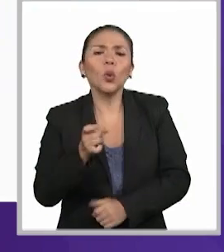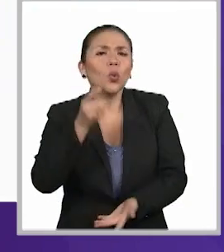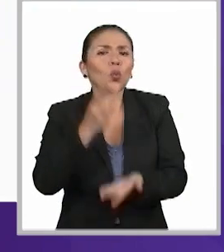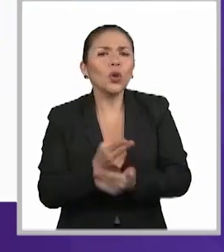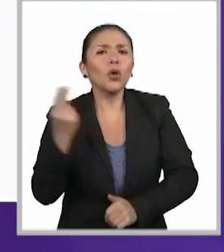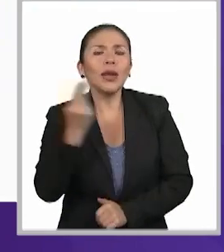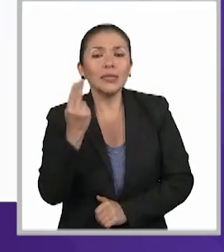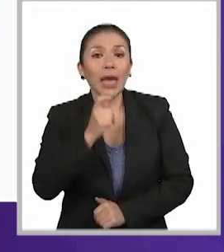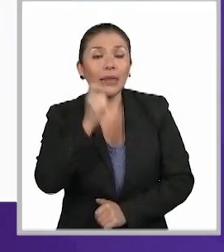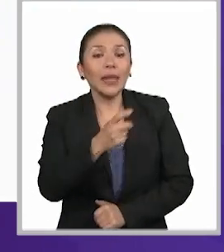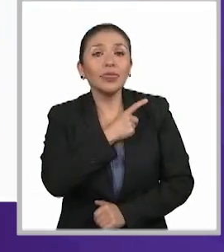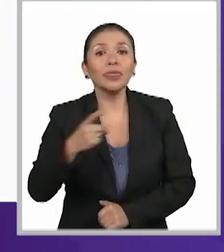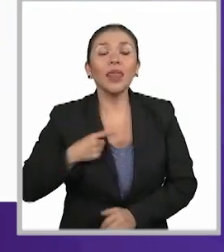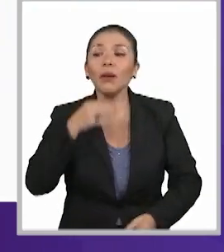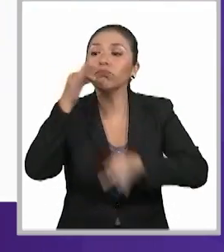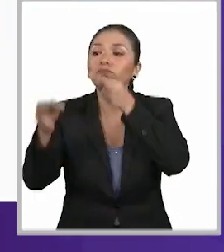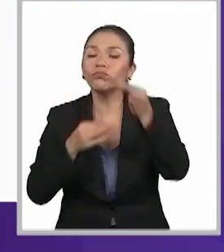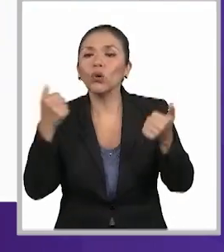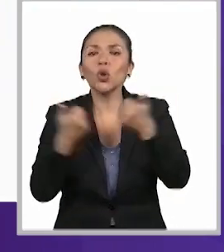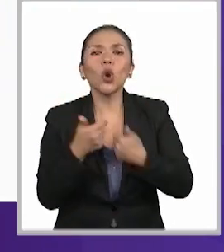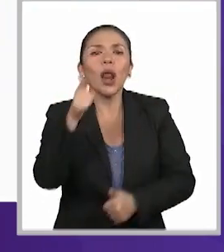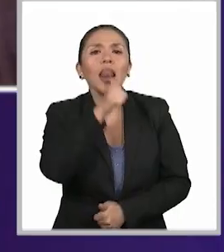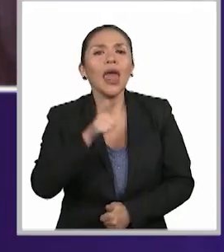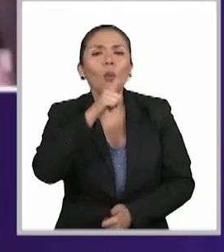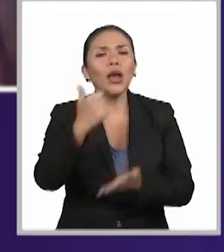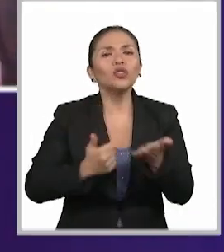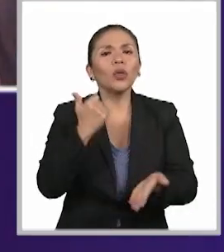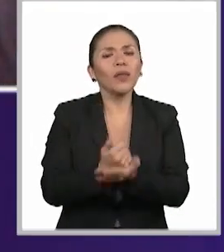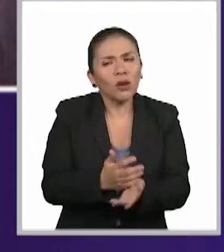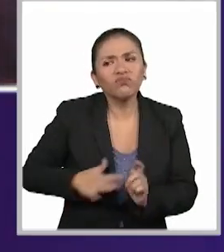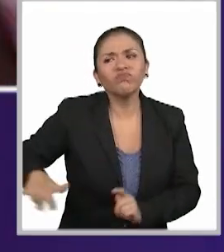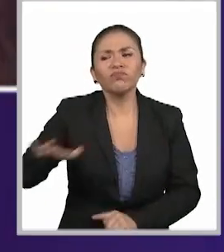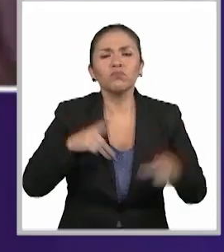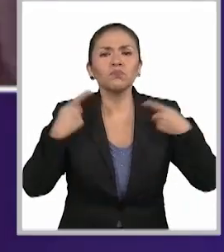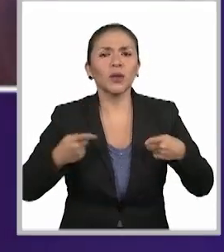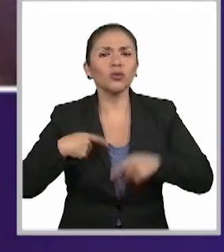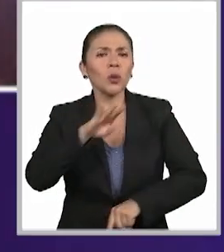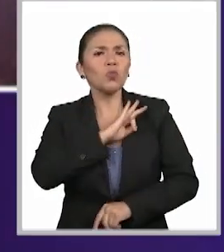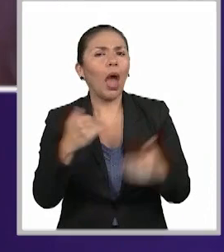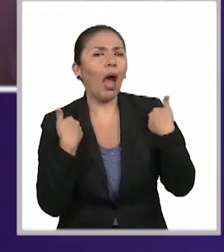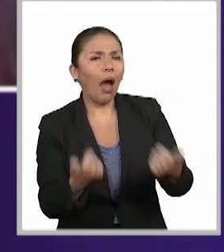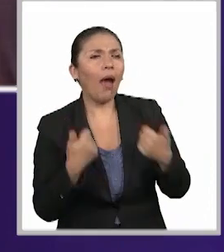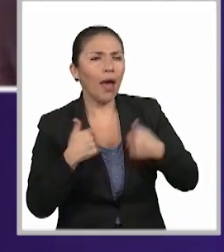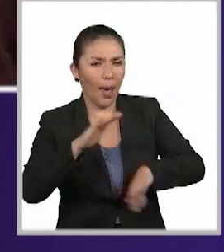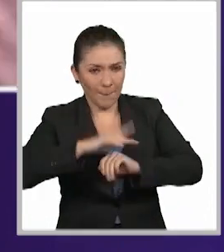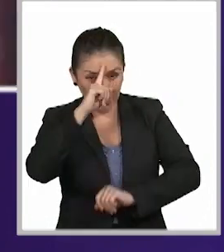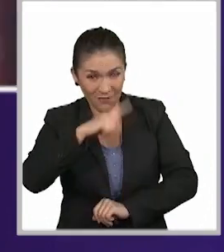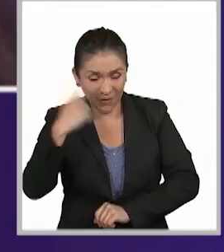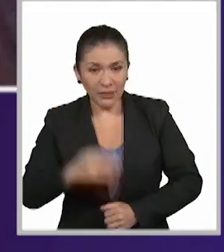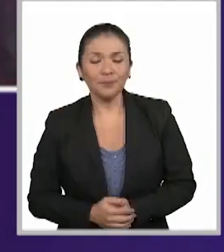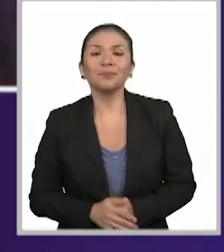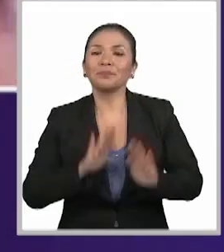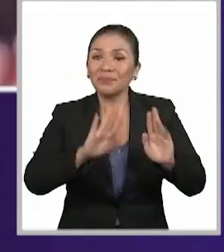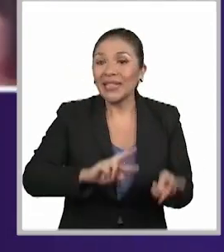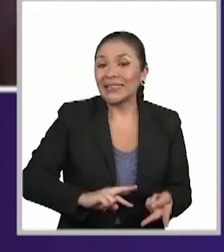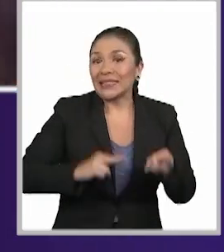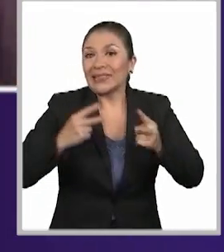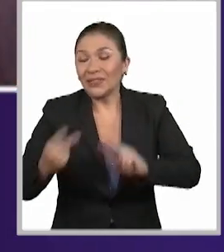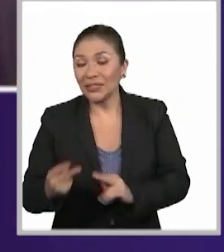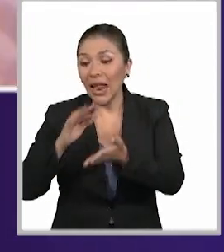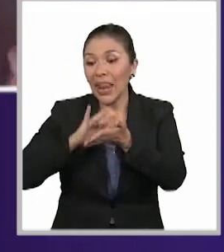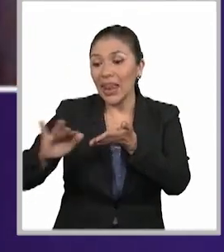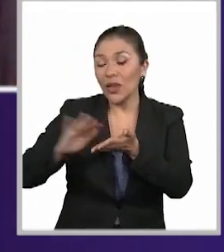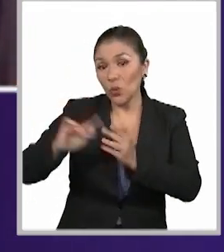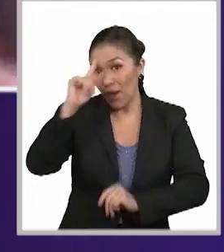único que se pide es que sean comunicadas en lenguaje ciudadano, un lenguaje que entienda a la mayoría de las personas. Por el contrario,